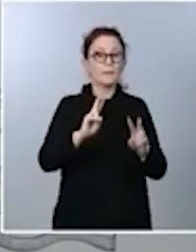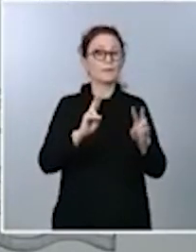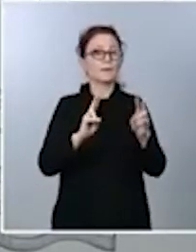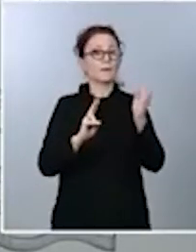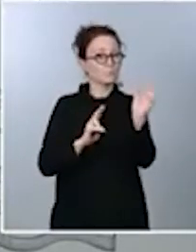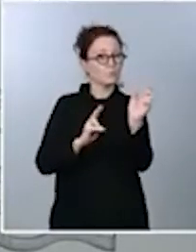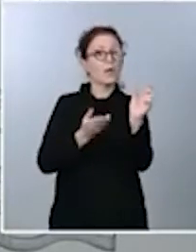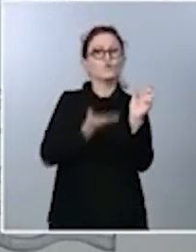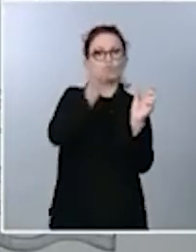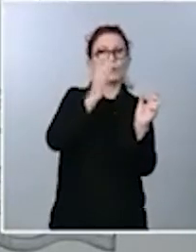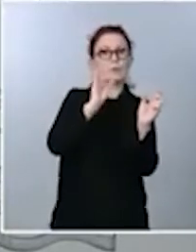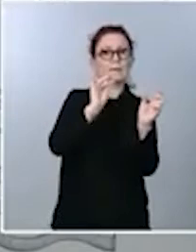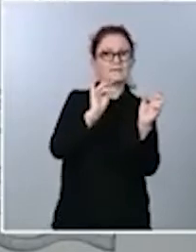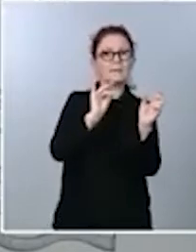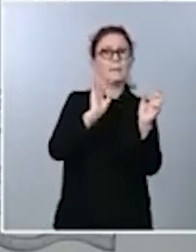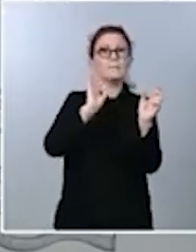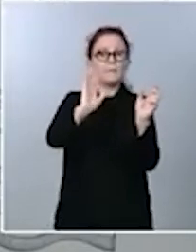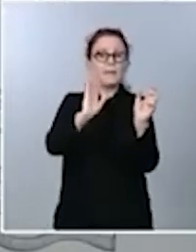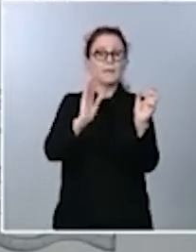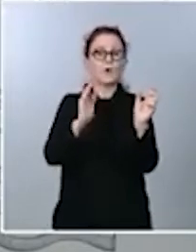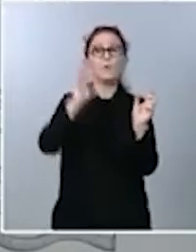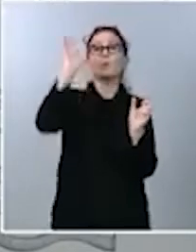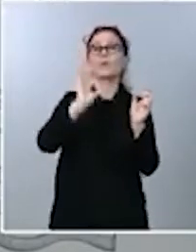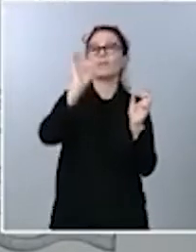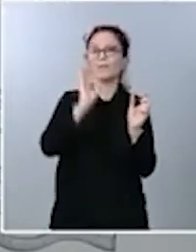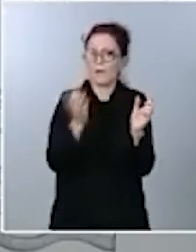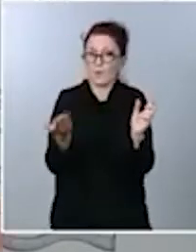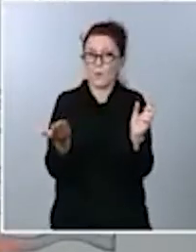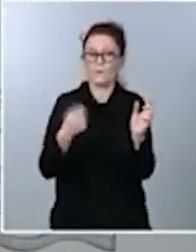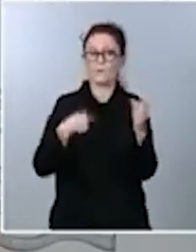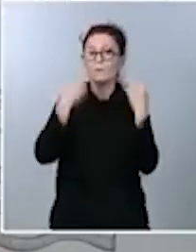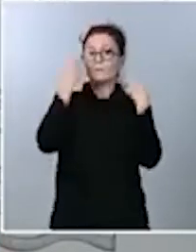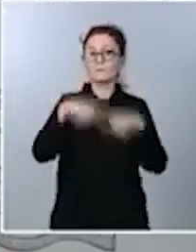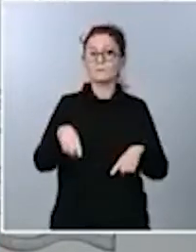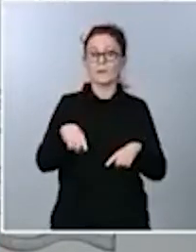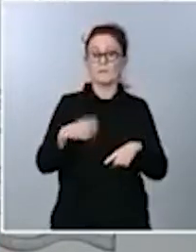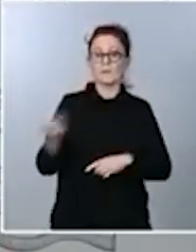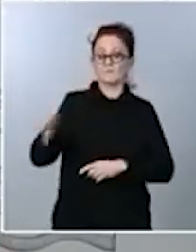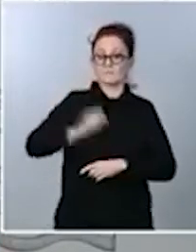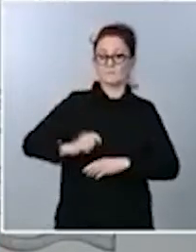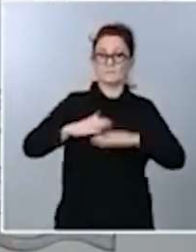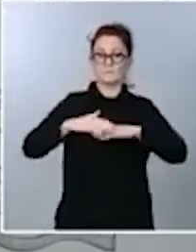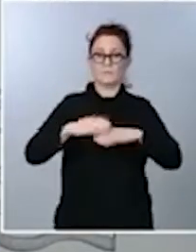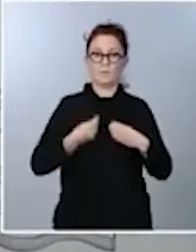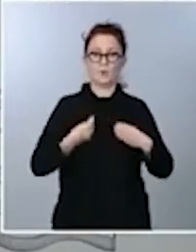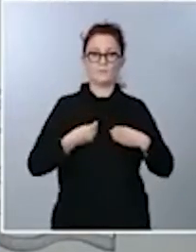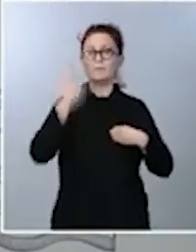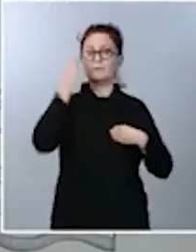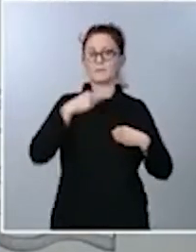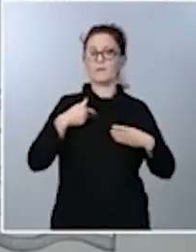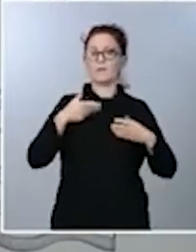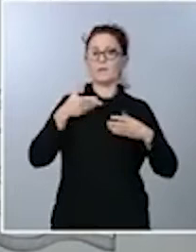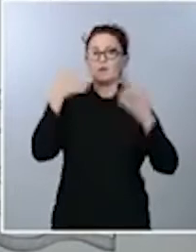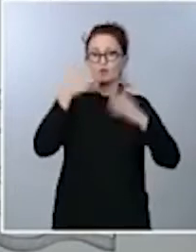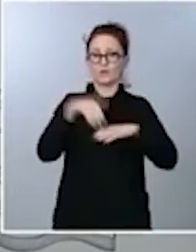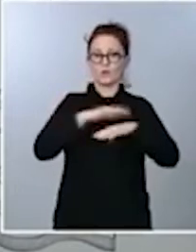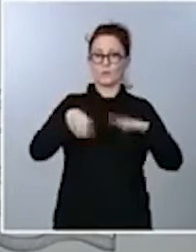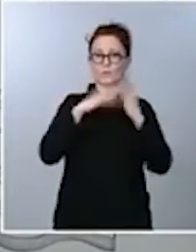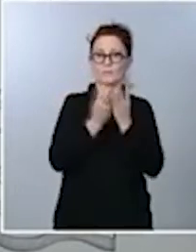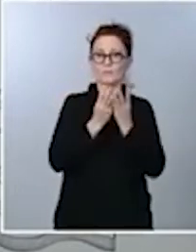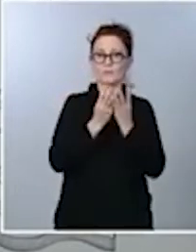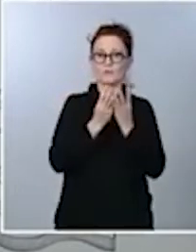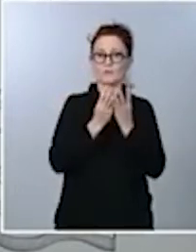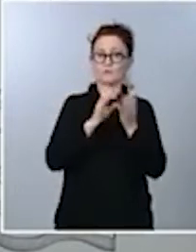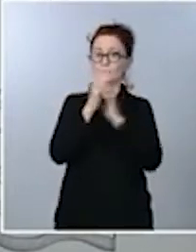El ingreso mínimo vital, saben ustedes que el Consejo de Ministros adoptó recientemente medidas para agilizar la concesión del ingreso mínimo